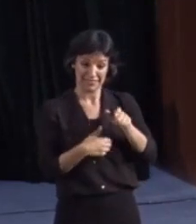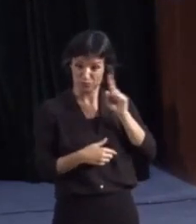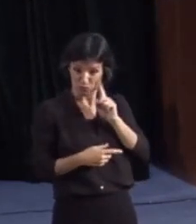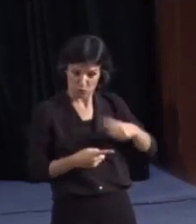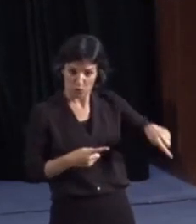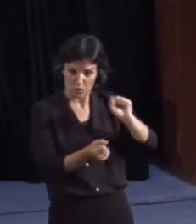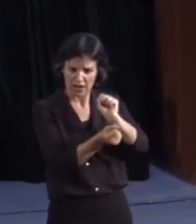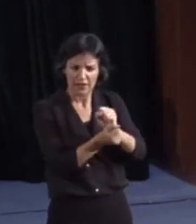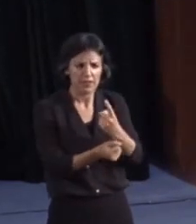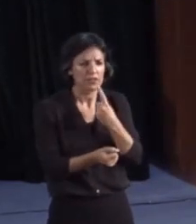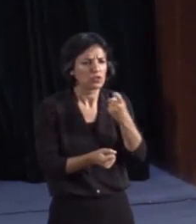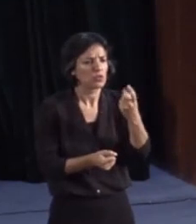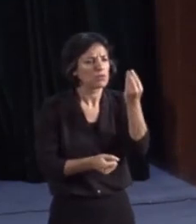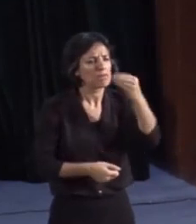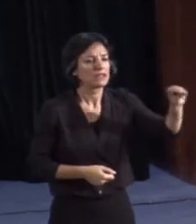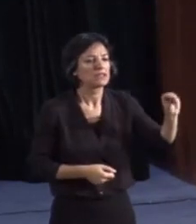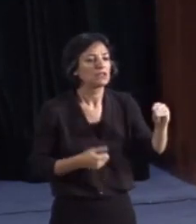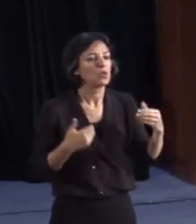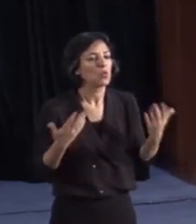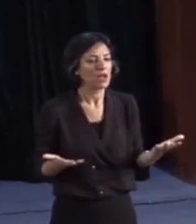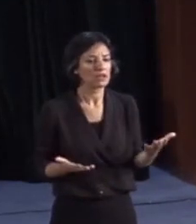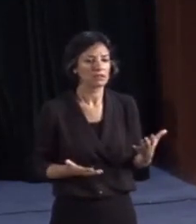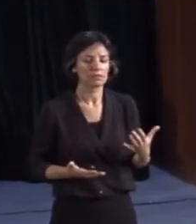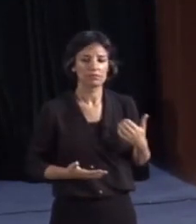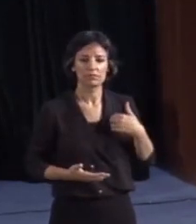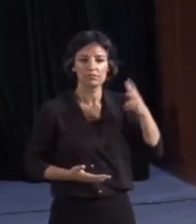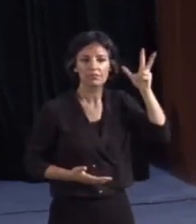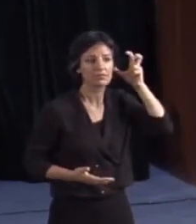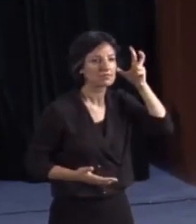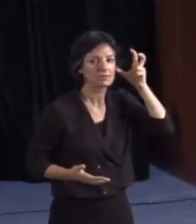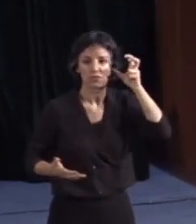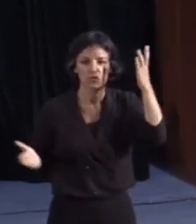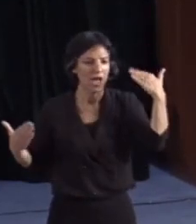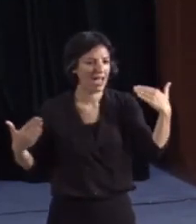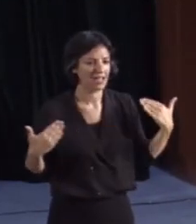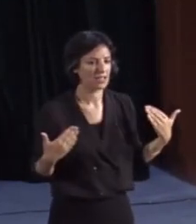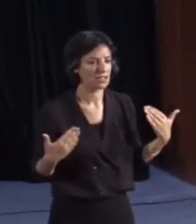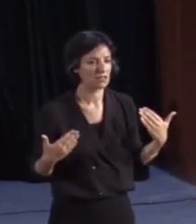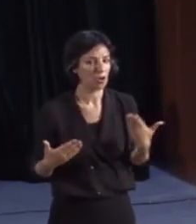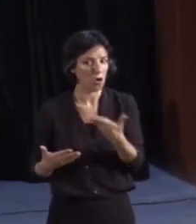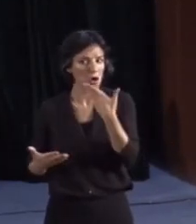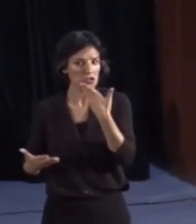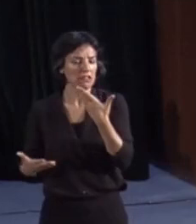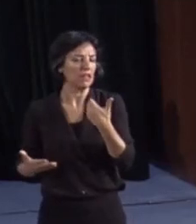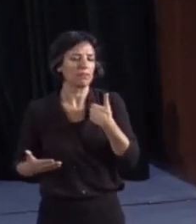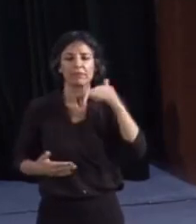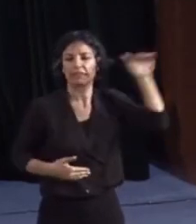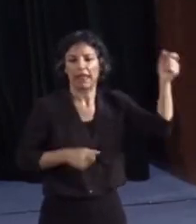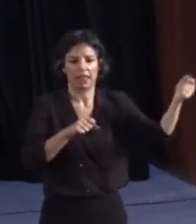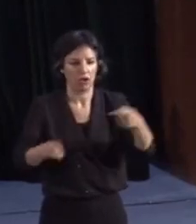dificultad, que no disponen de esa capacidad de impregnación auditiva que tendría cualquier otra persona, un extranjero,